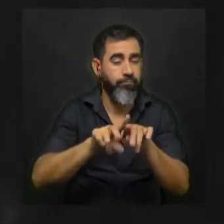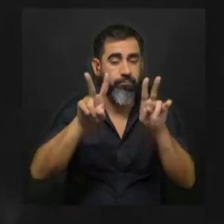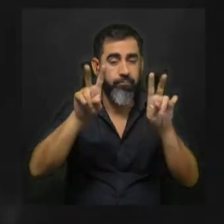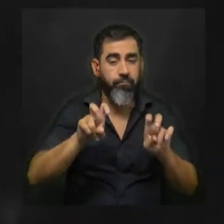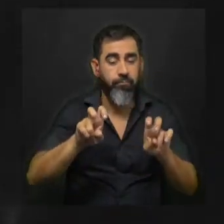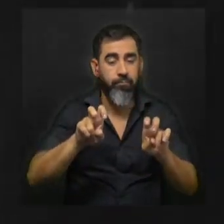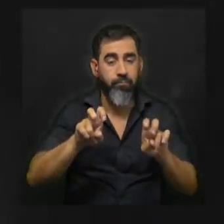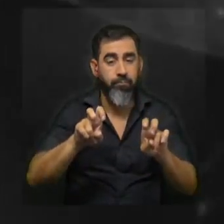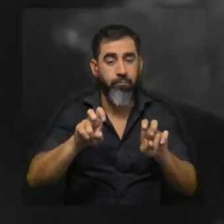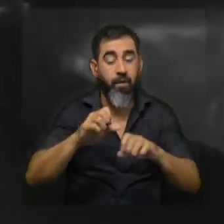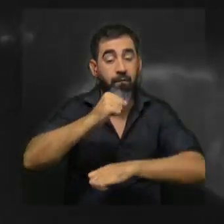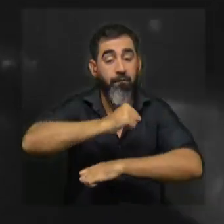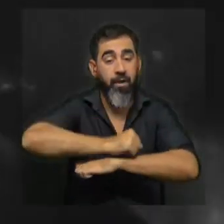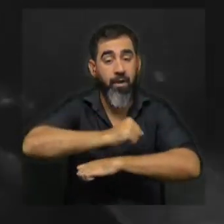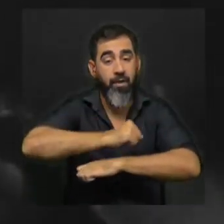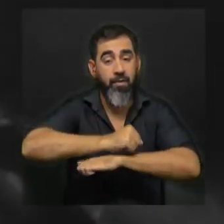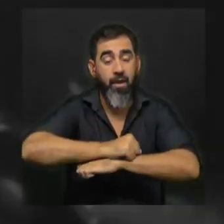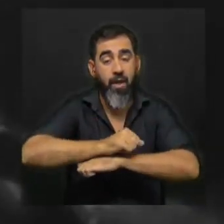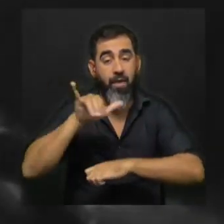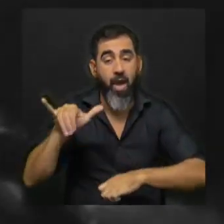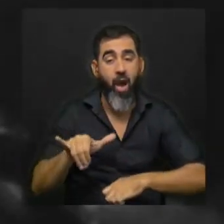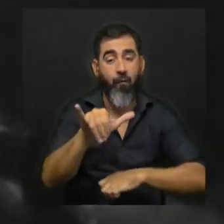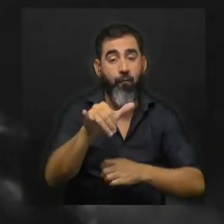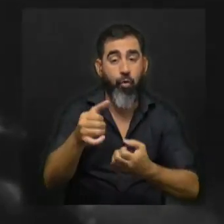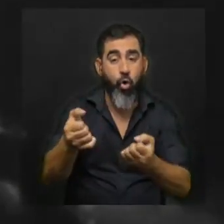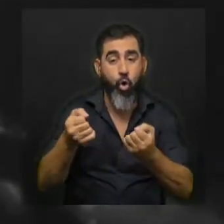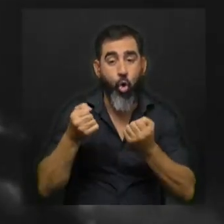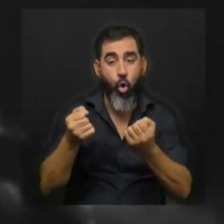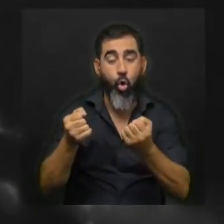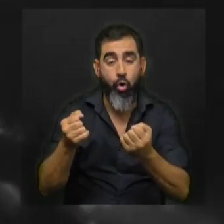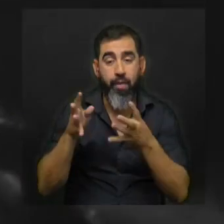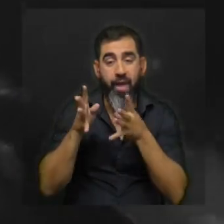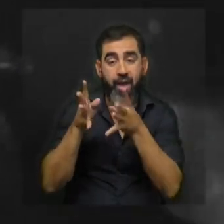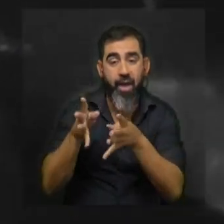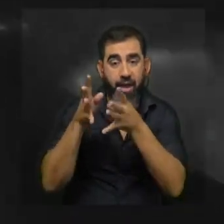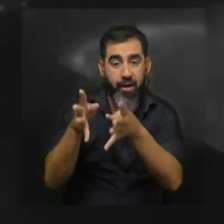ventanillas de los aviones de guerra de la segunda guerra mundial